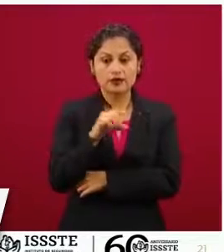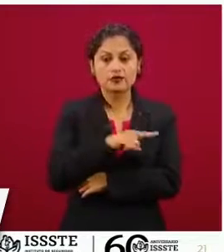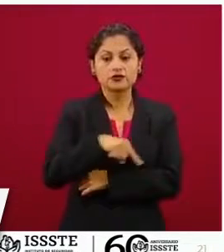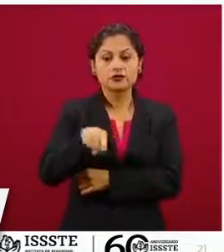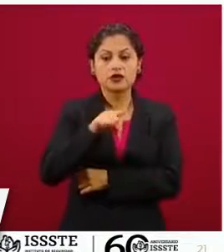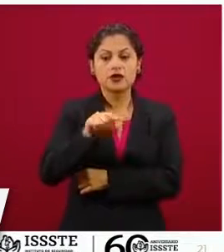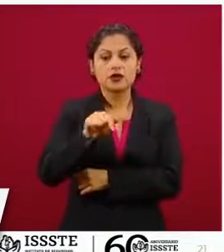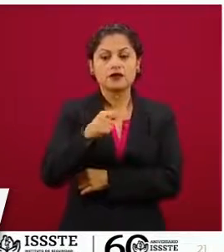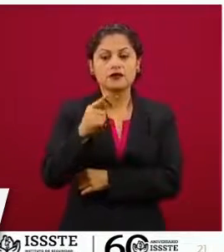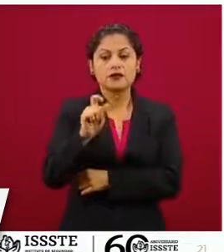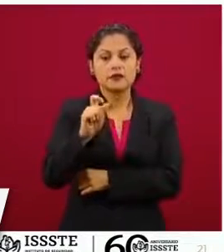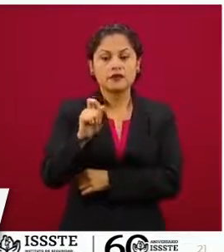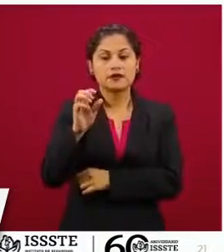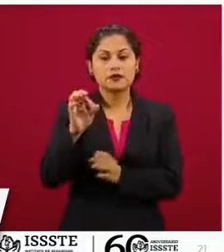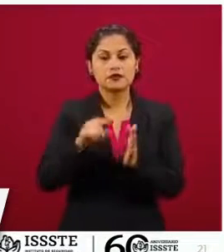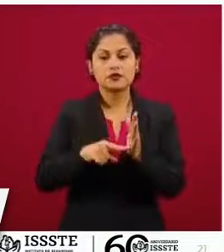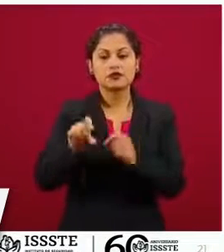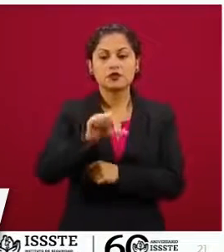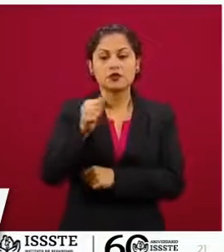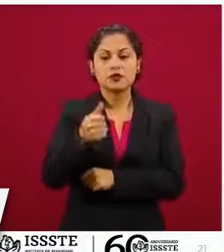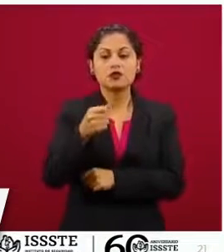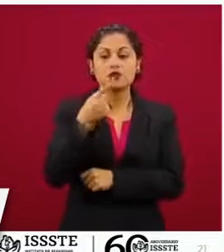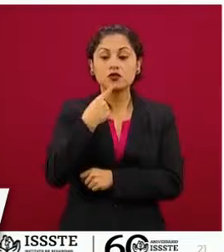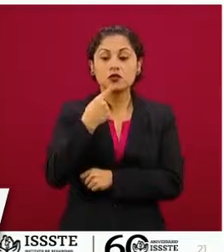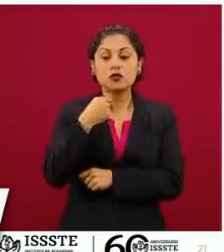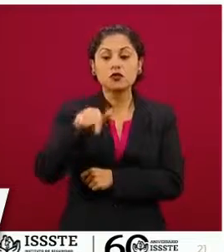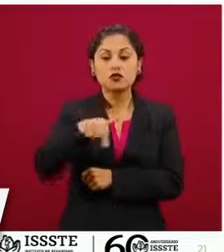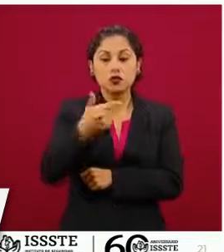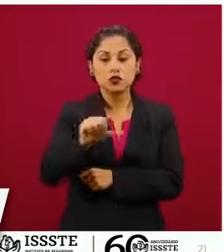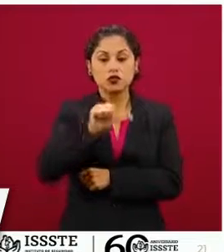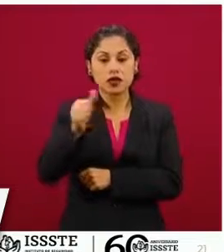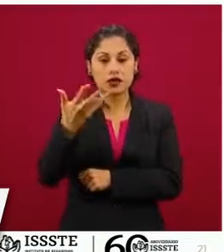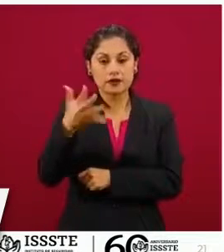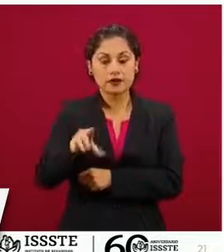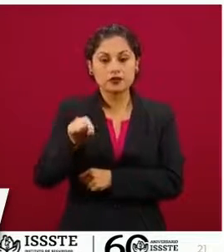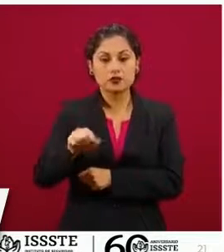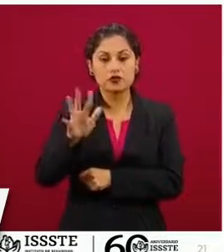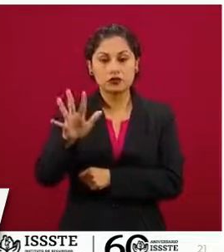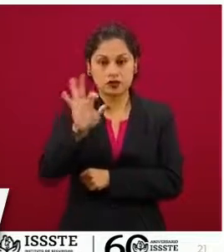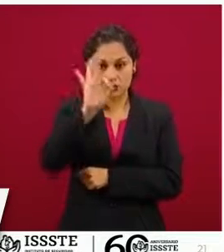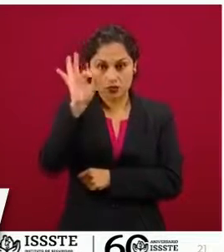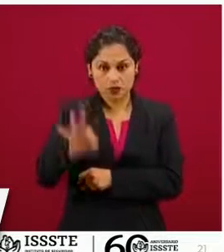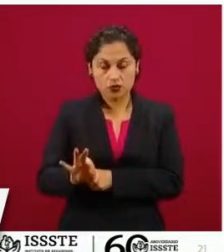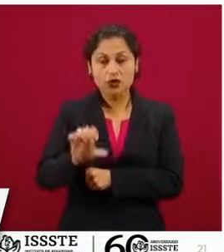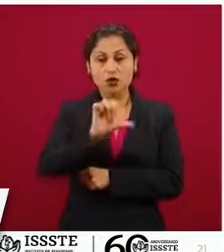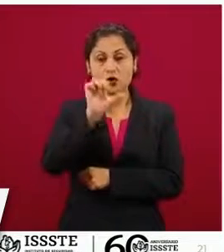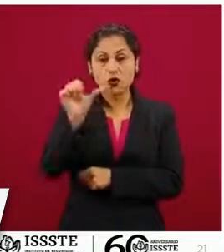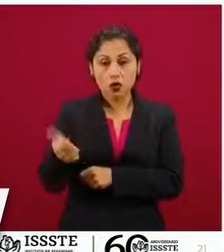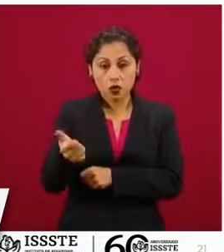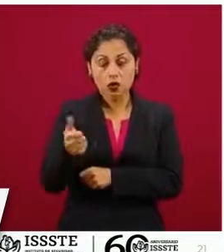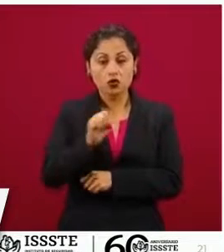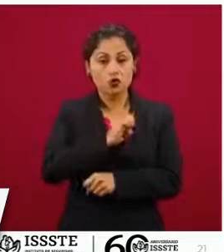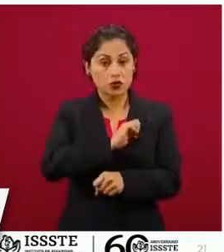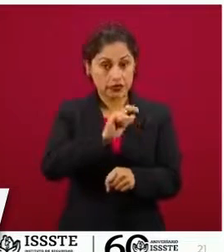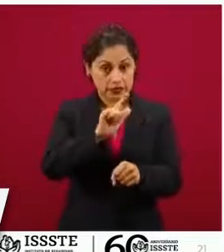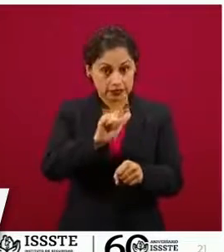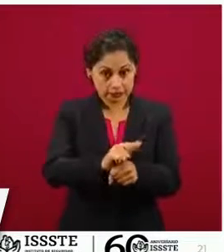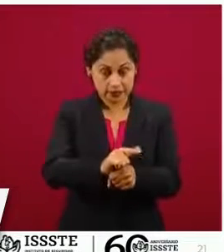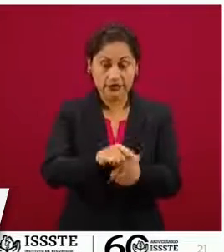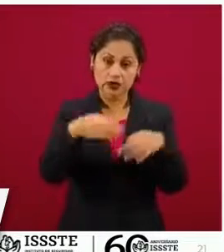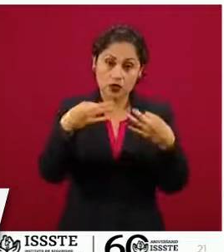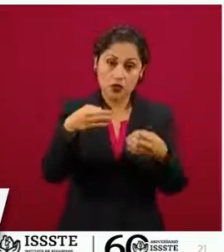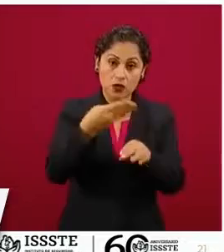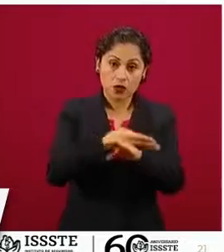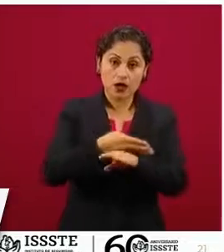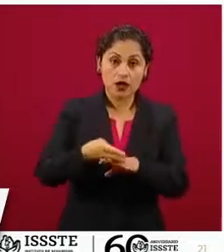en los especiales conocidos como rojos de 12 a 10.5 por ciento y en los conmorativos que son conocidos como blancos